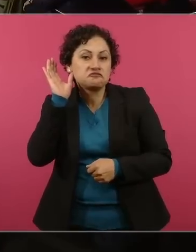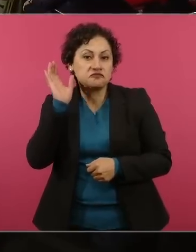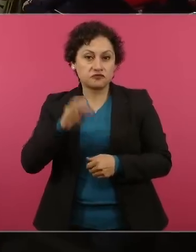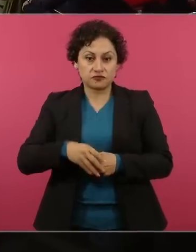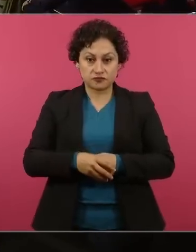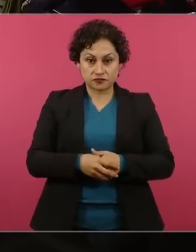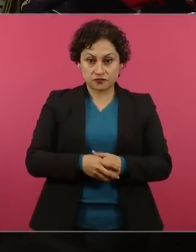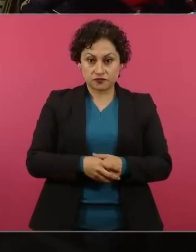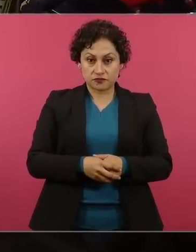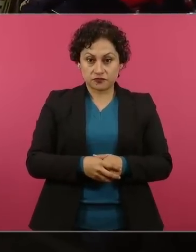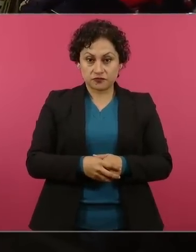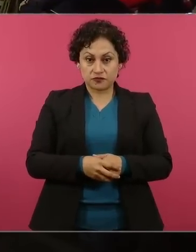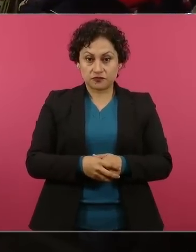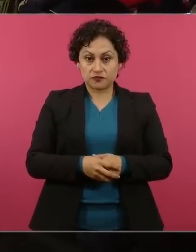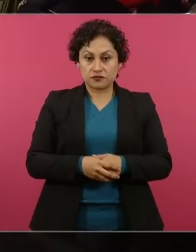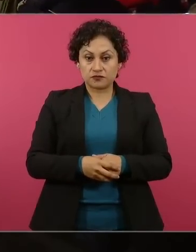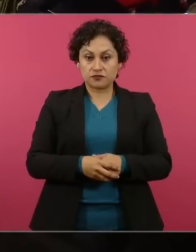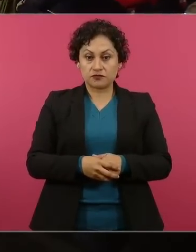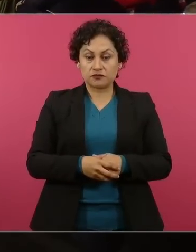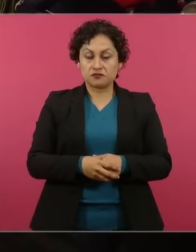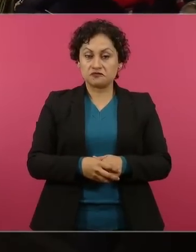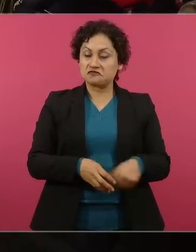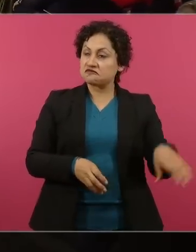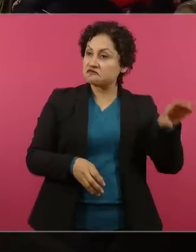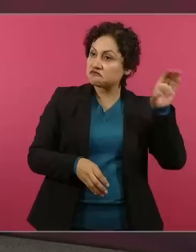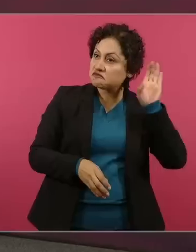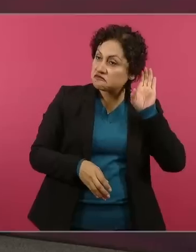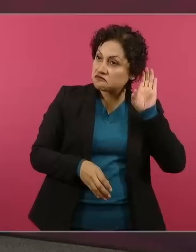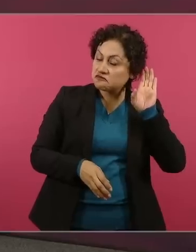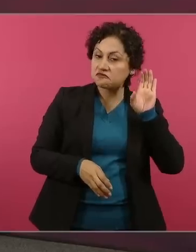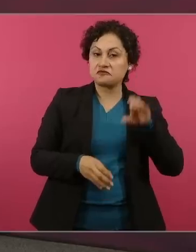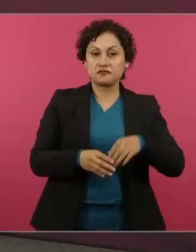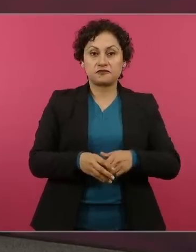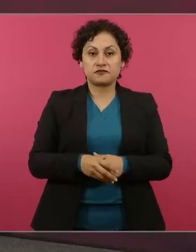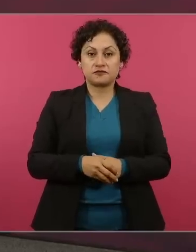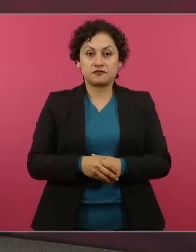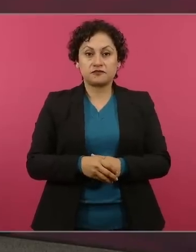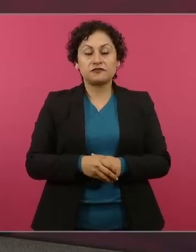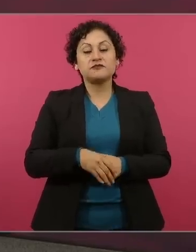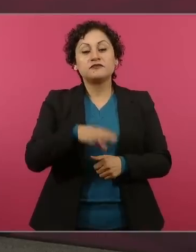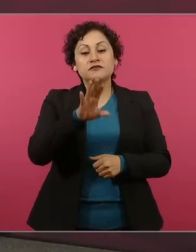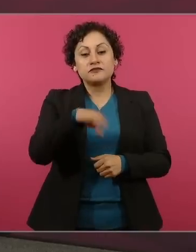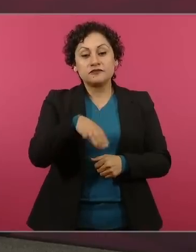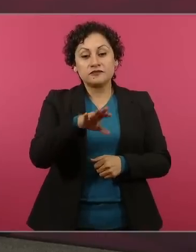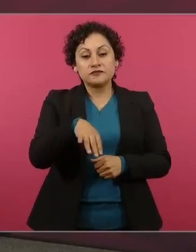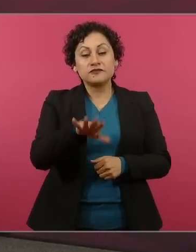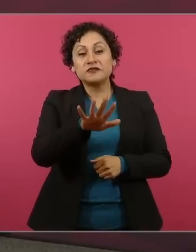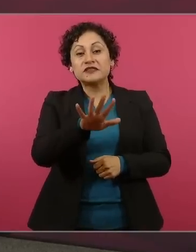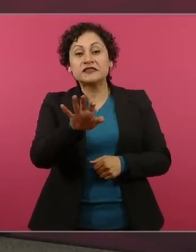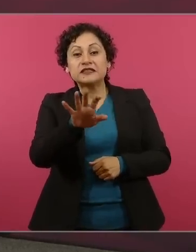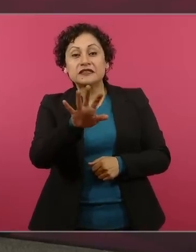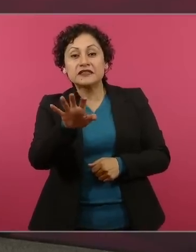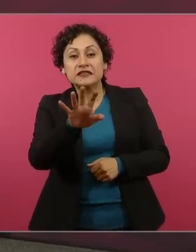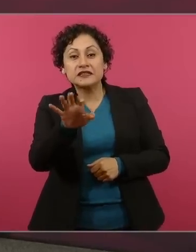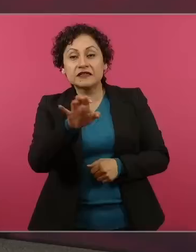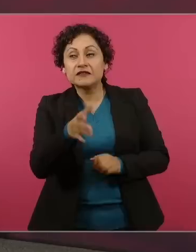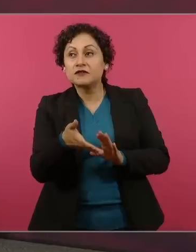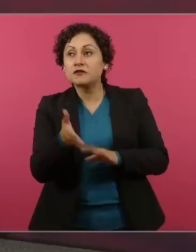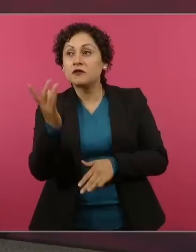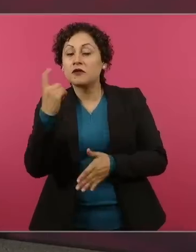por acá, por el otro que me des 500 pesos para ir al mercado